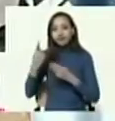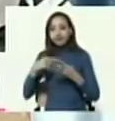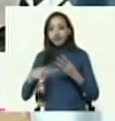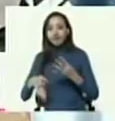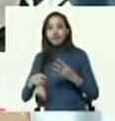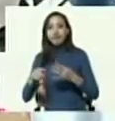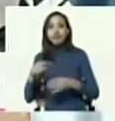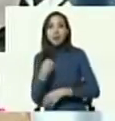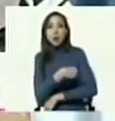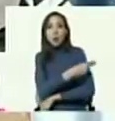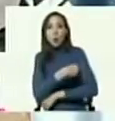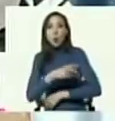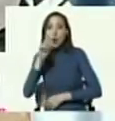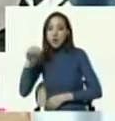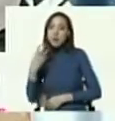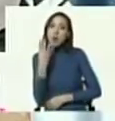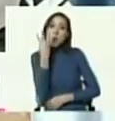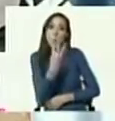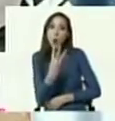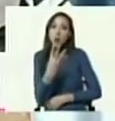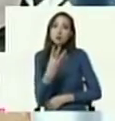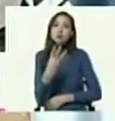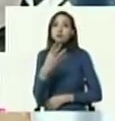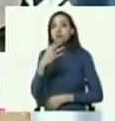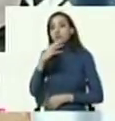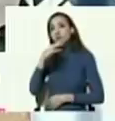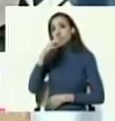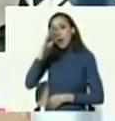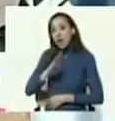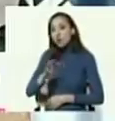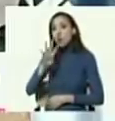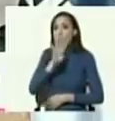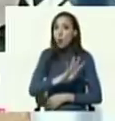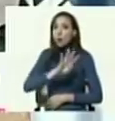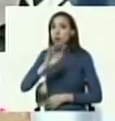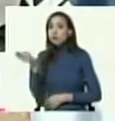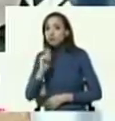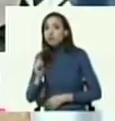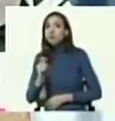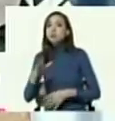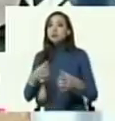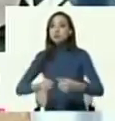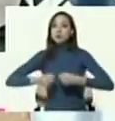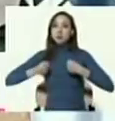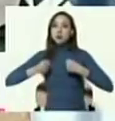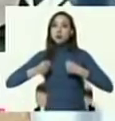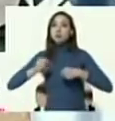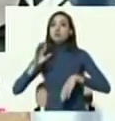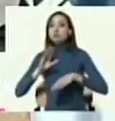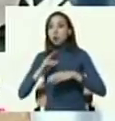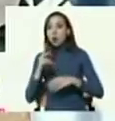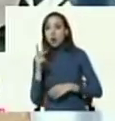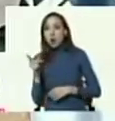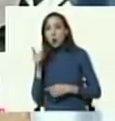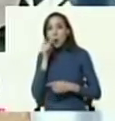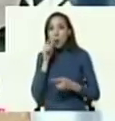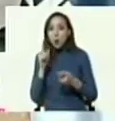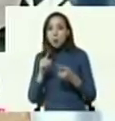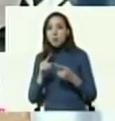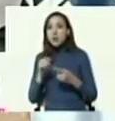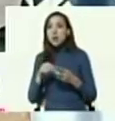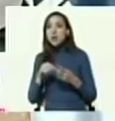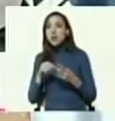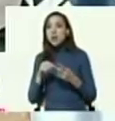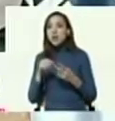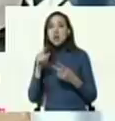fueron condenados a cuatro años y cuatro meses de prisión por admisión de los hechos los ciudadanos Elda Gutiérrez, Jenny Lara, Osvaldo